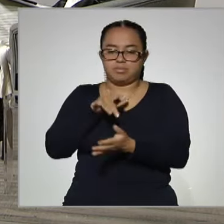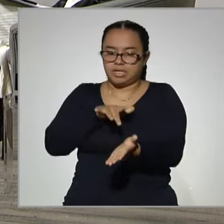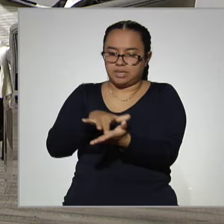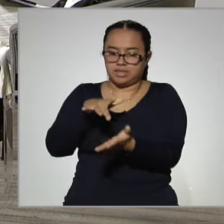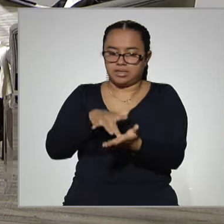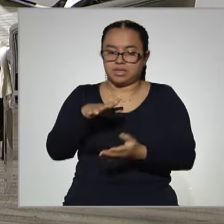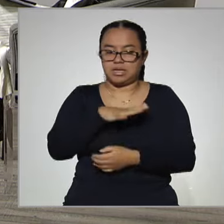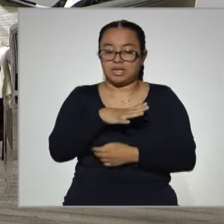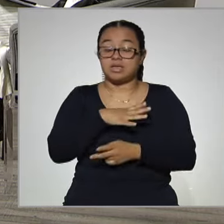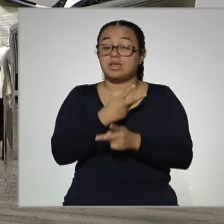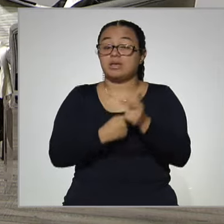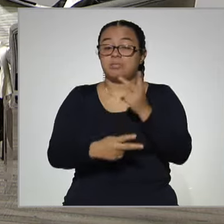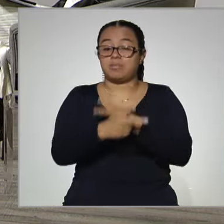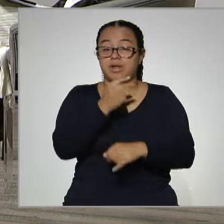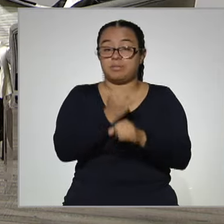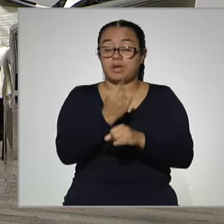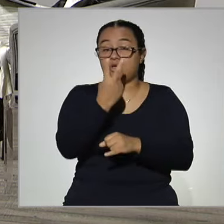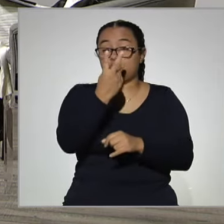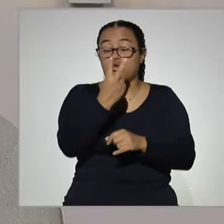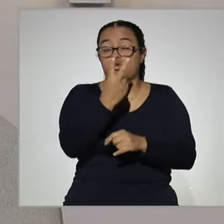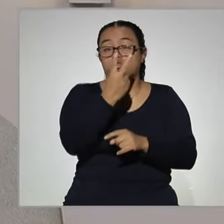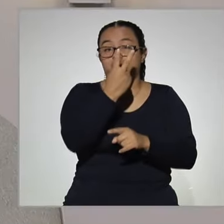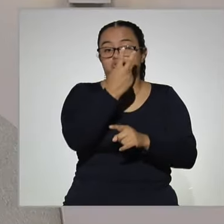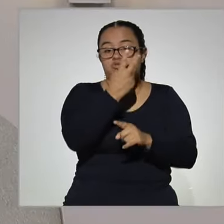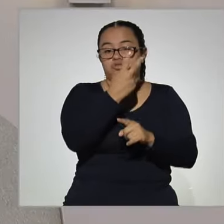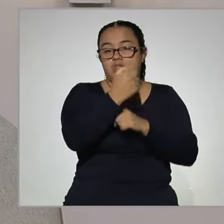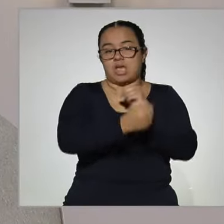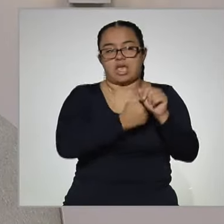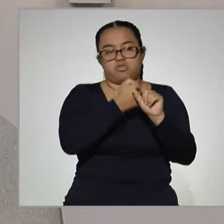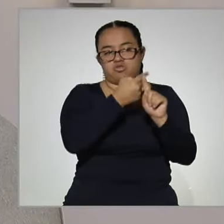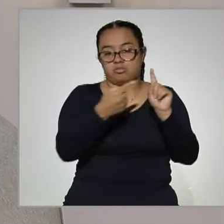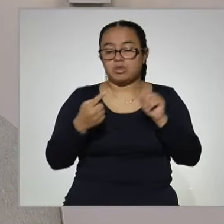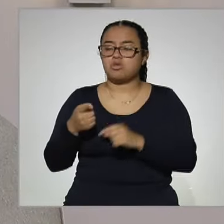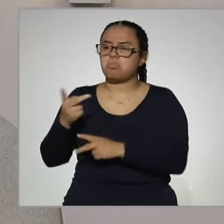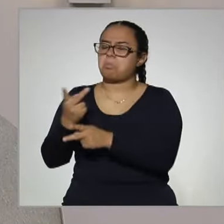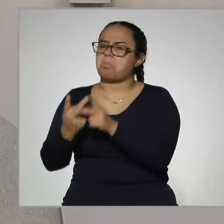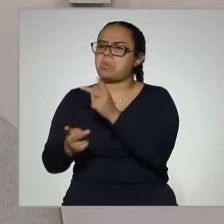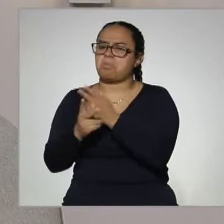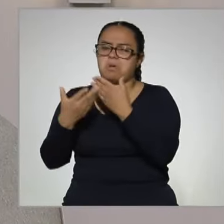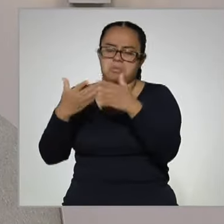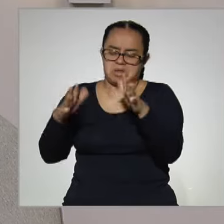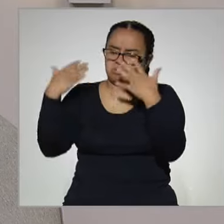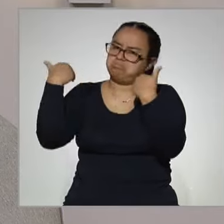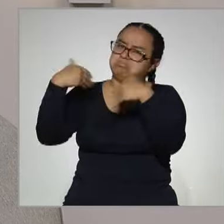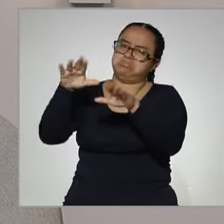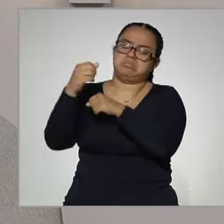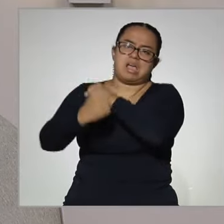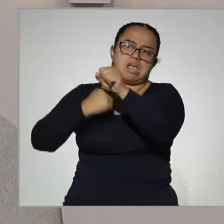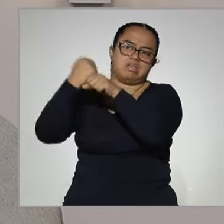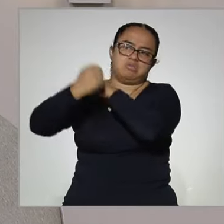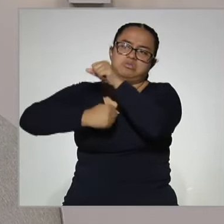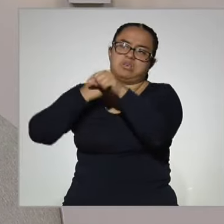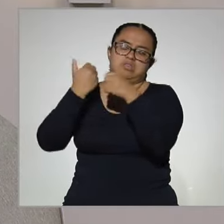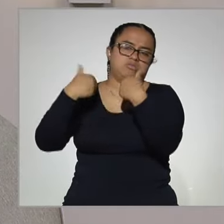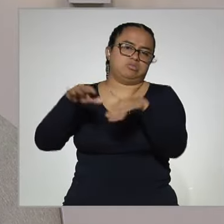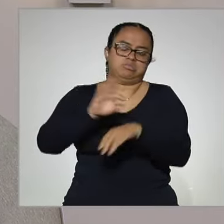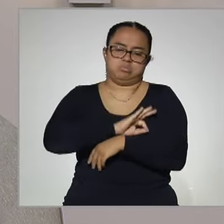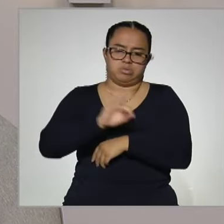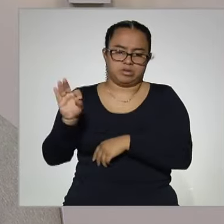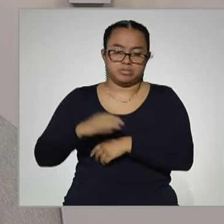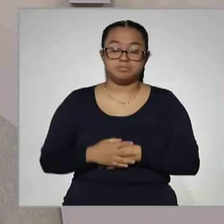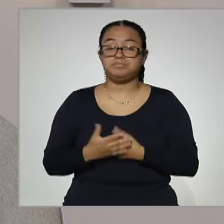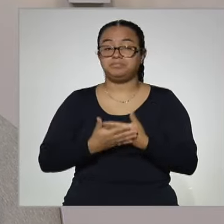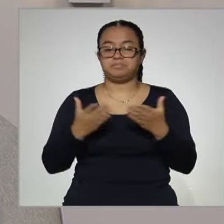prepa en línea, 2.5 años, prepa abierta, los que necesites de acuerdo a tus actividades. Vamos a escuchar a la